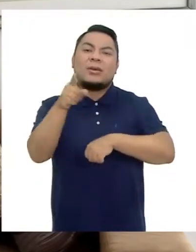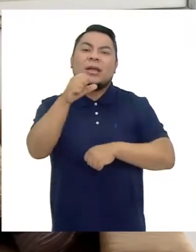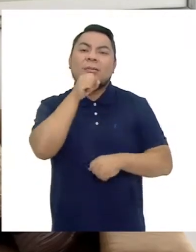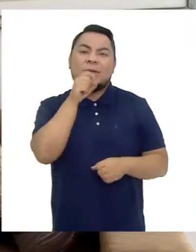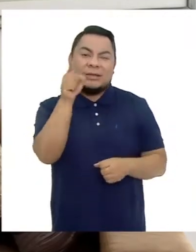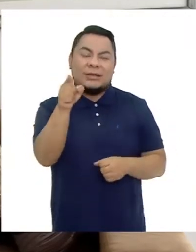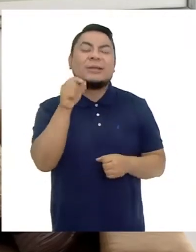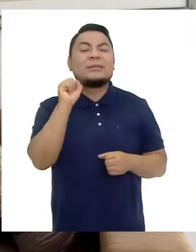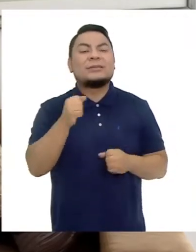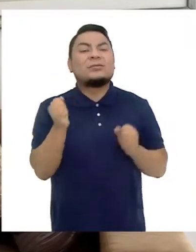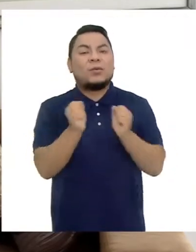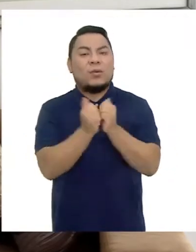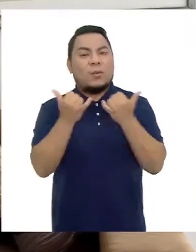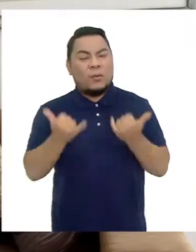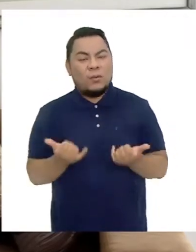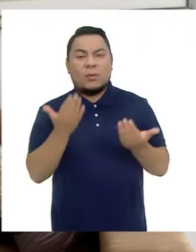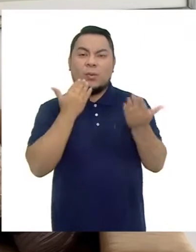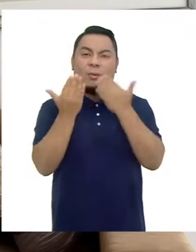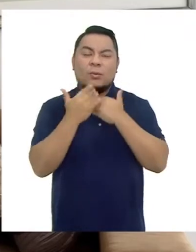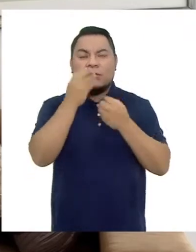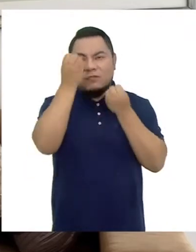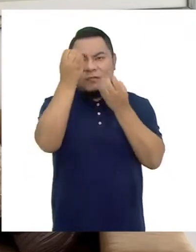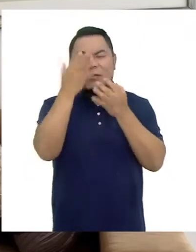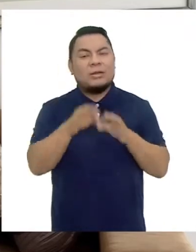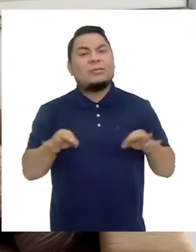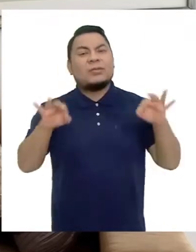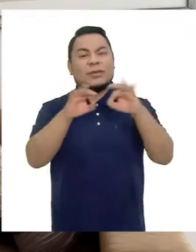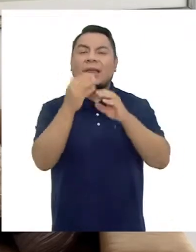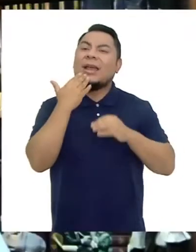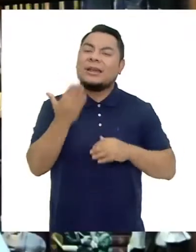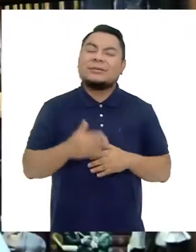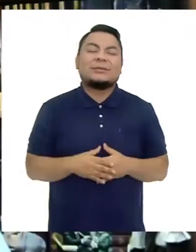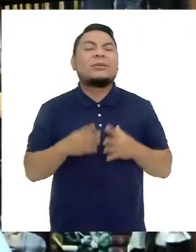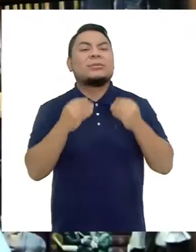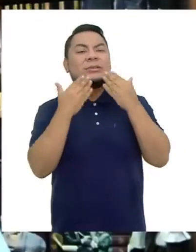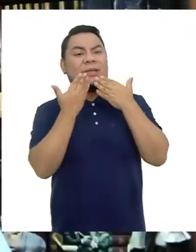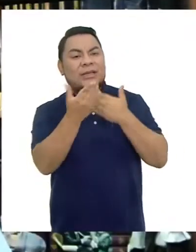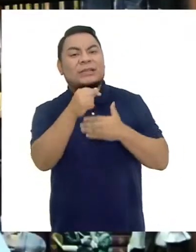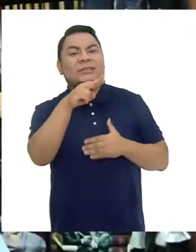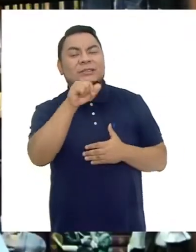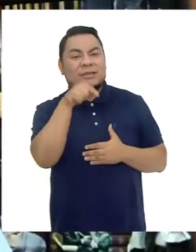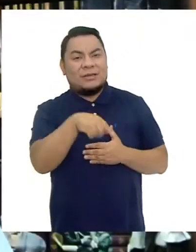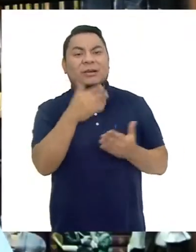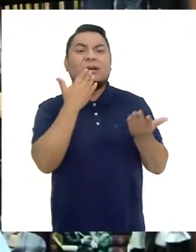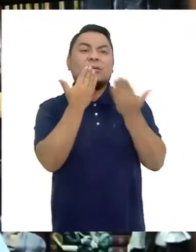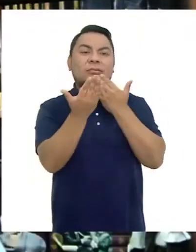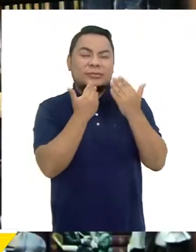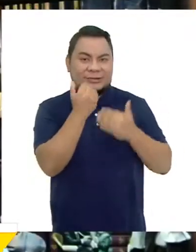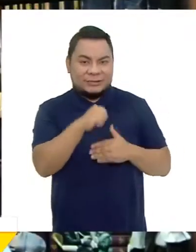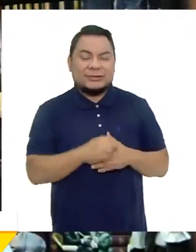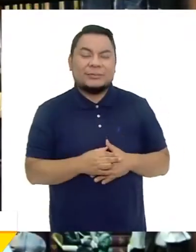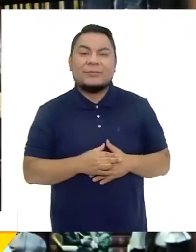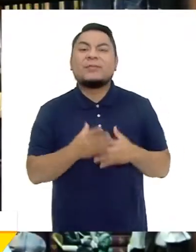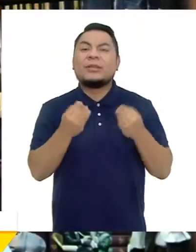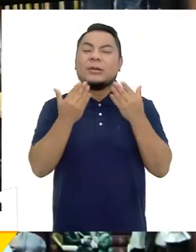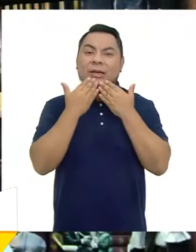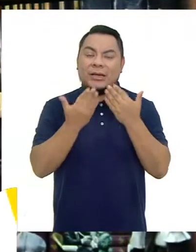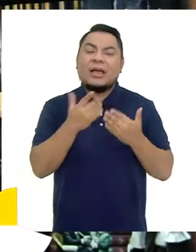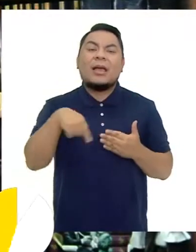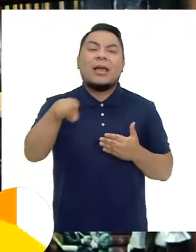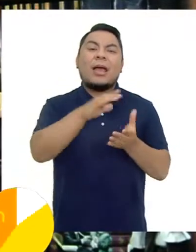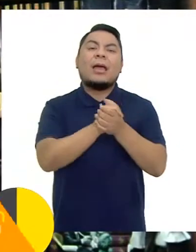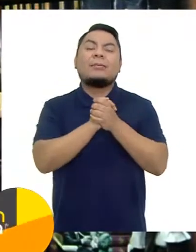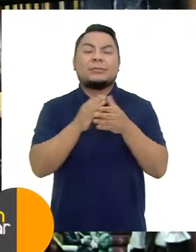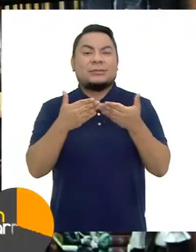Que nos ha acompañado El día de hoy Y dándonos Toda esta información Importante Muchas gracias Gina Por esta entrevista Muchas